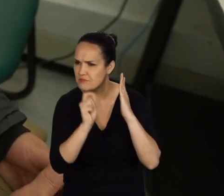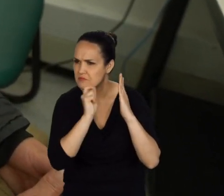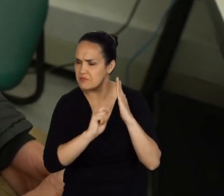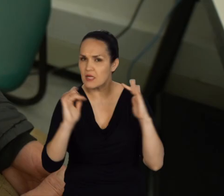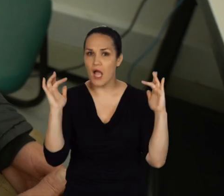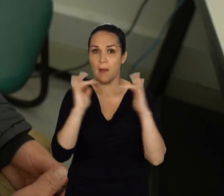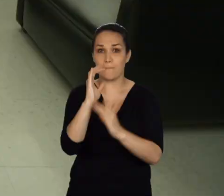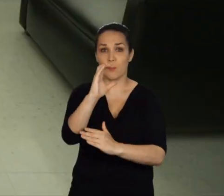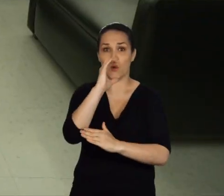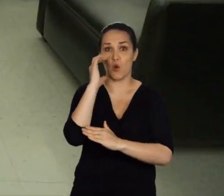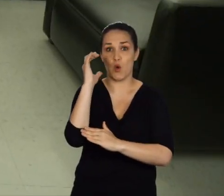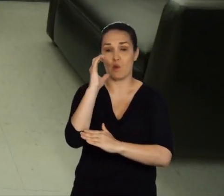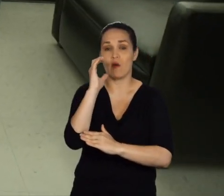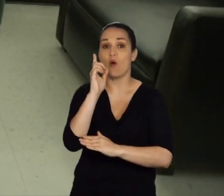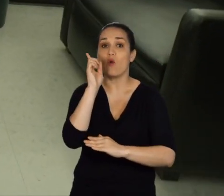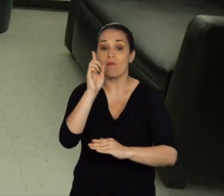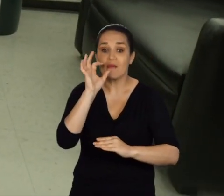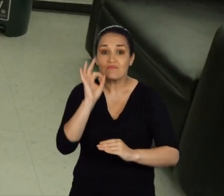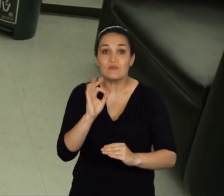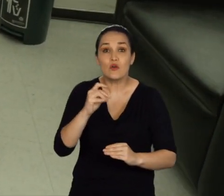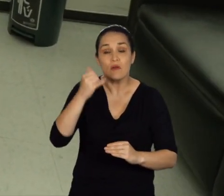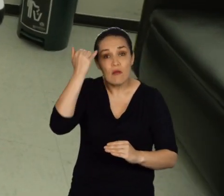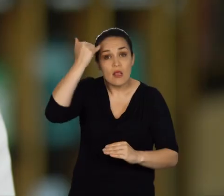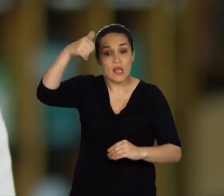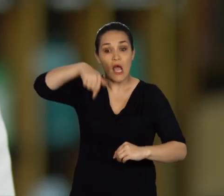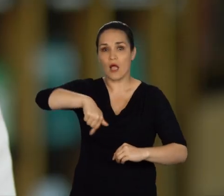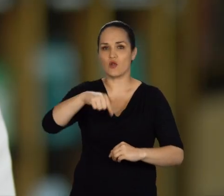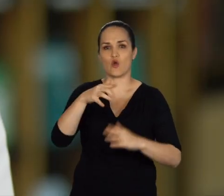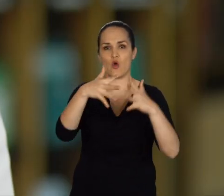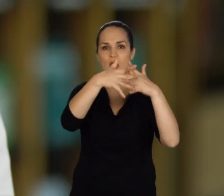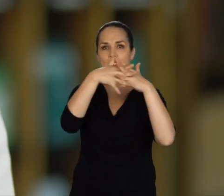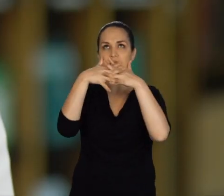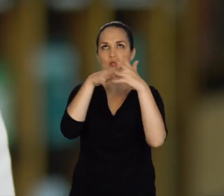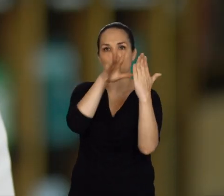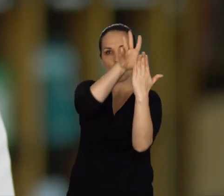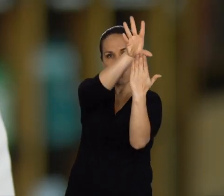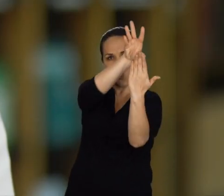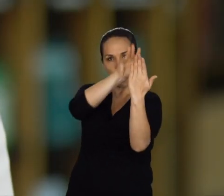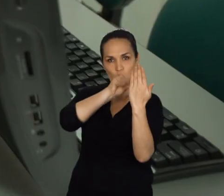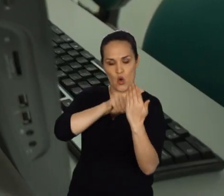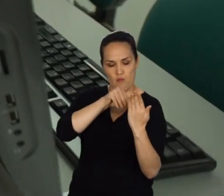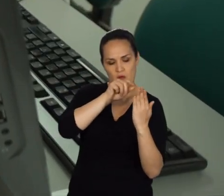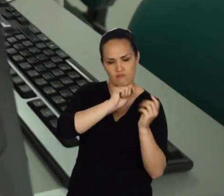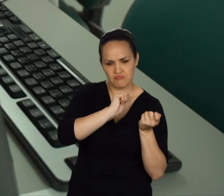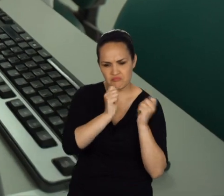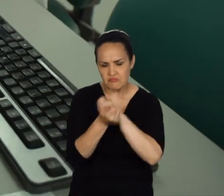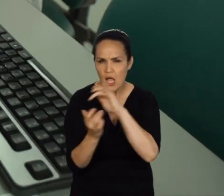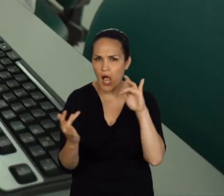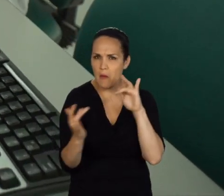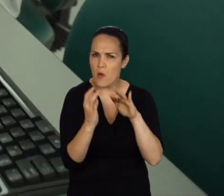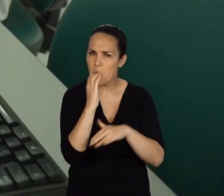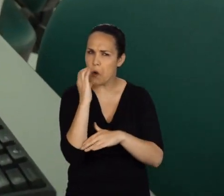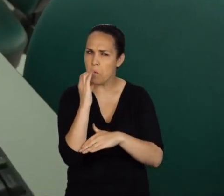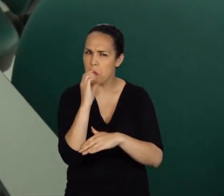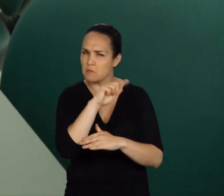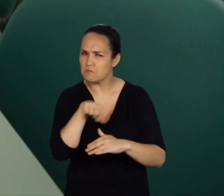aplicar en nuestro país y acá en el instituto, ya que es una herramienta que viene de Estados Unidos. Este estudio lleva dos años